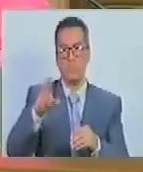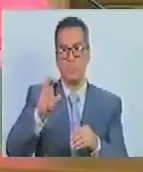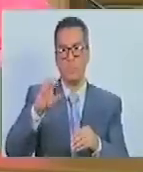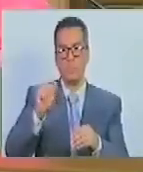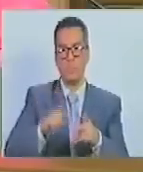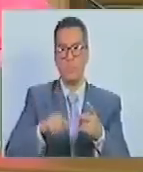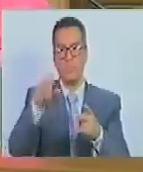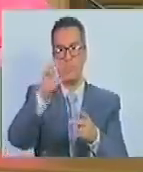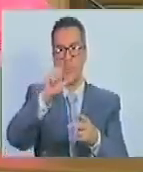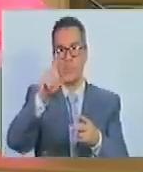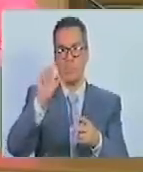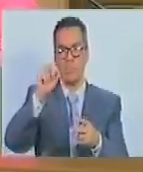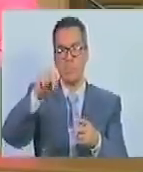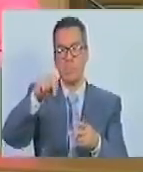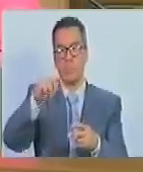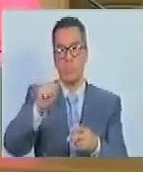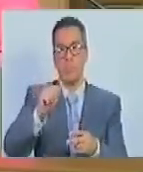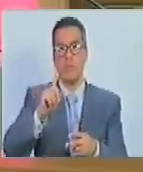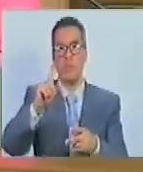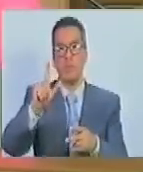Sierra Leona y del Iberia.